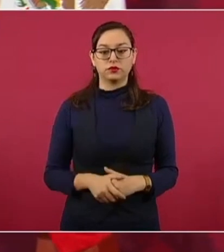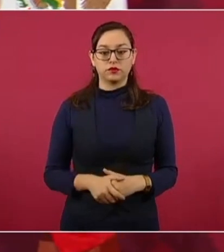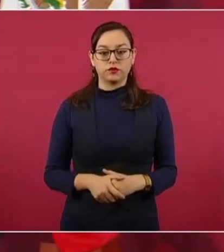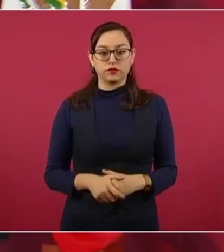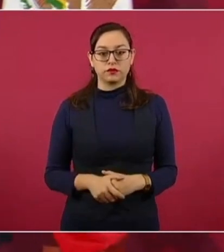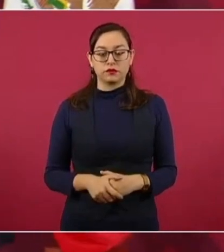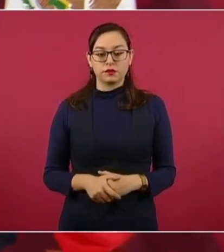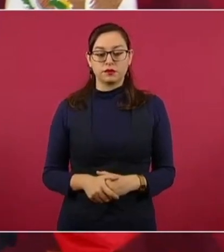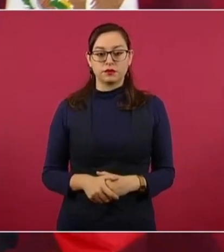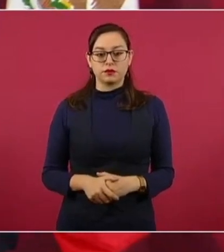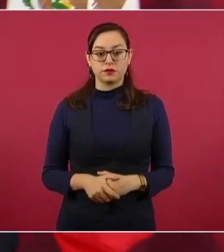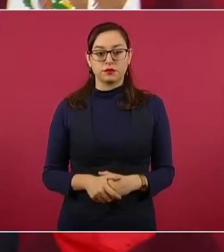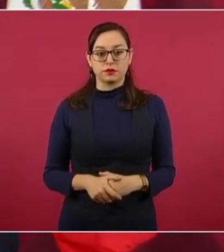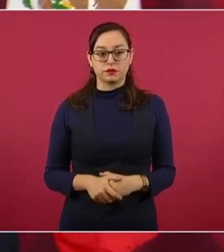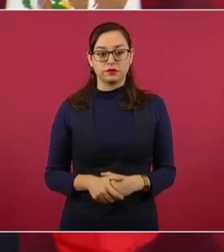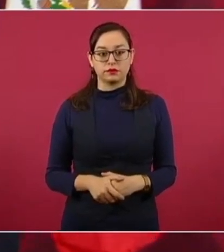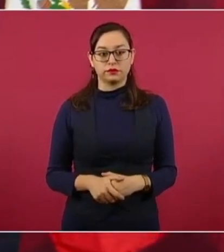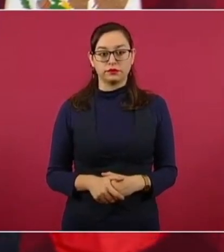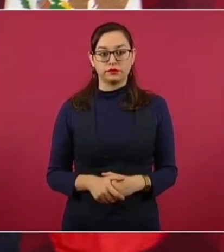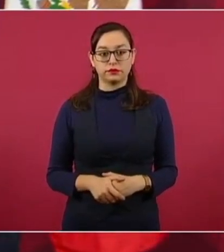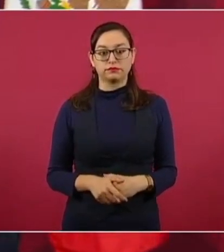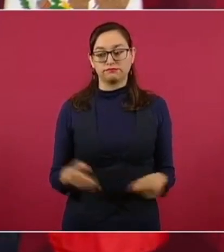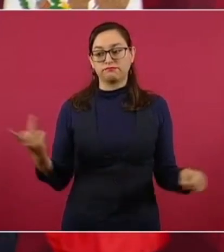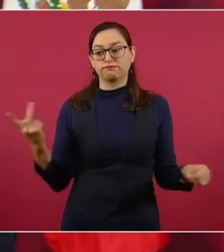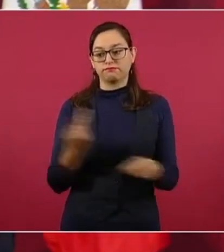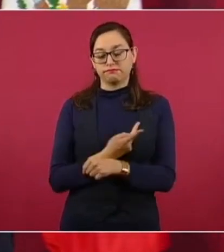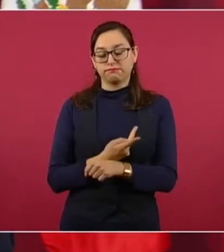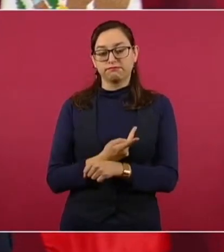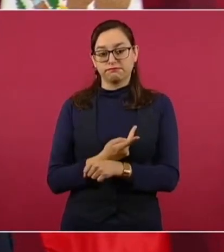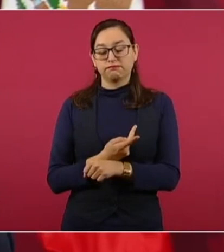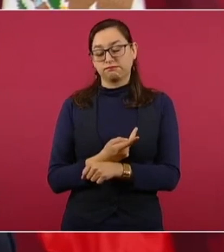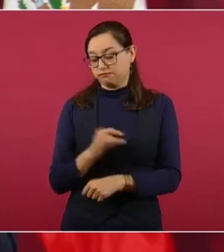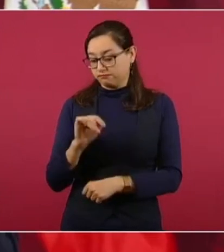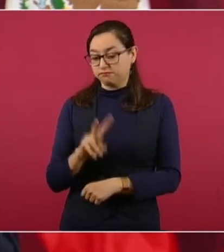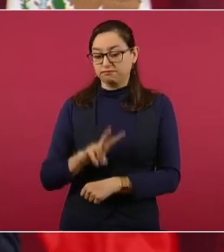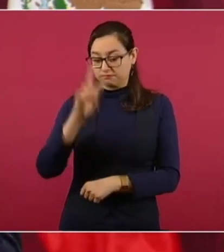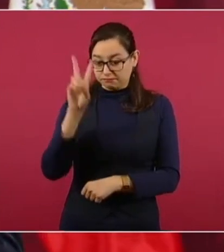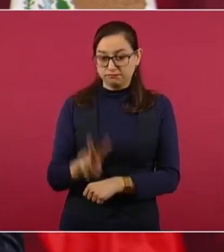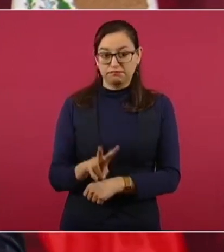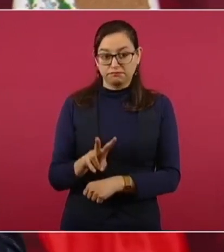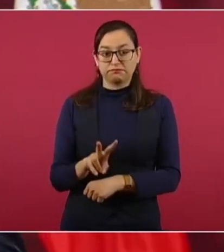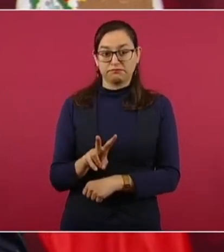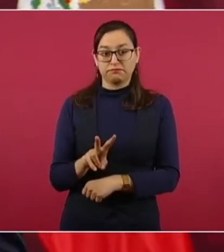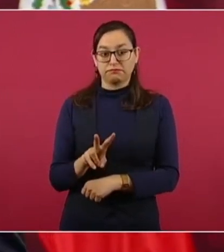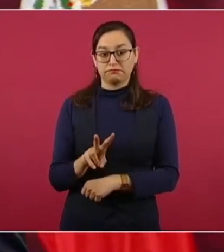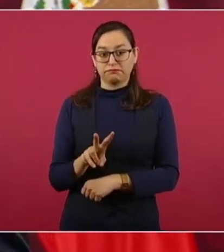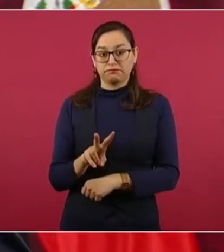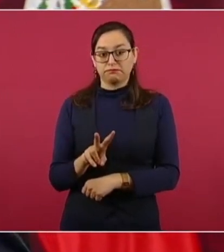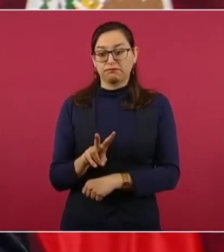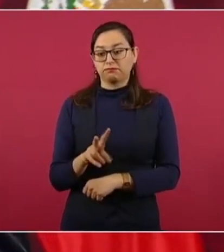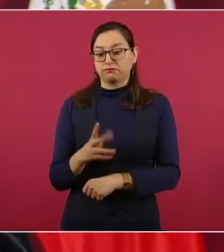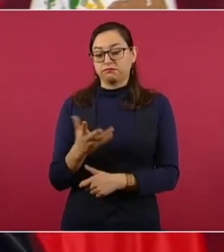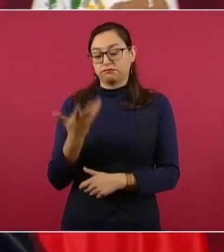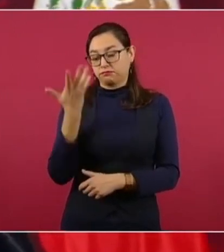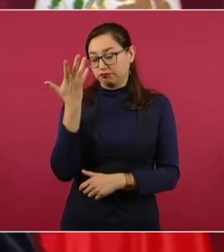alarma alerta. Por sequía. Alerta por sequía. De sequía en nueve,